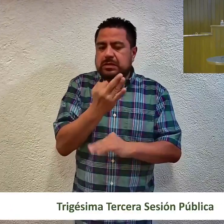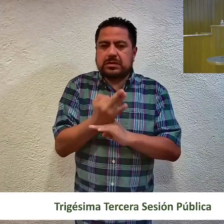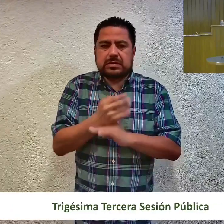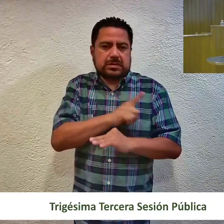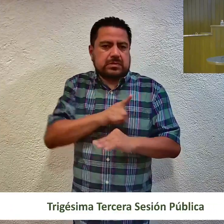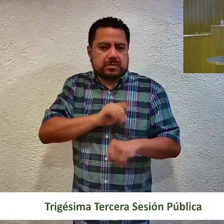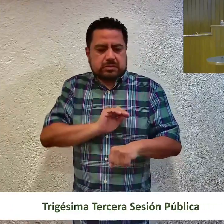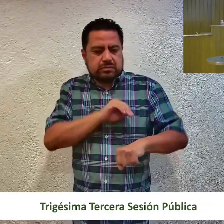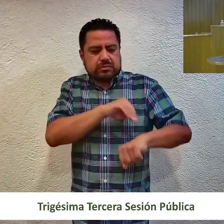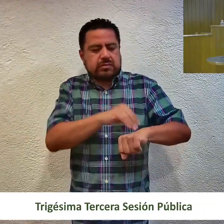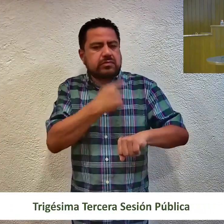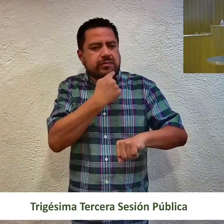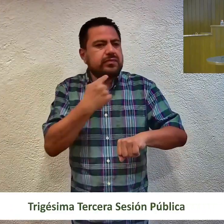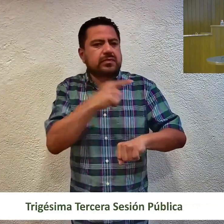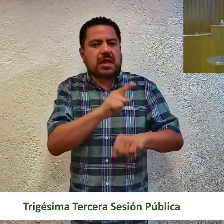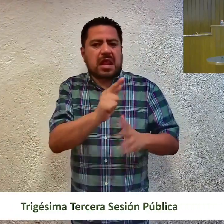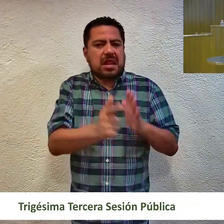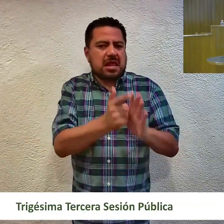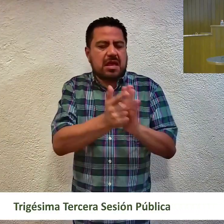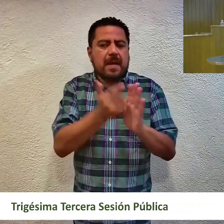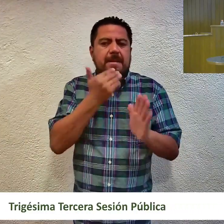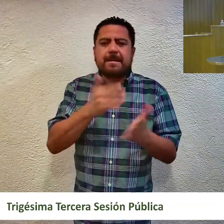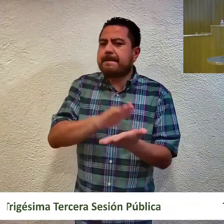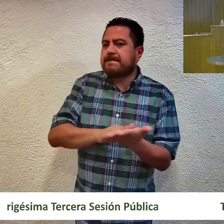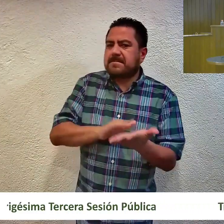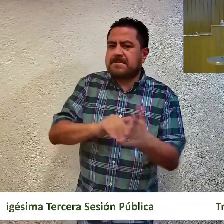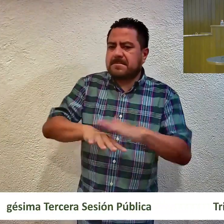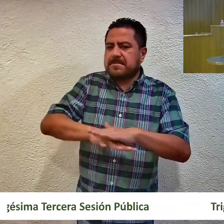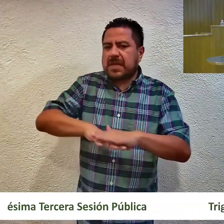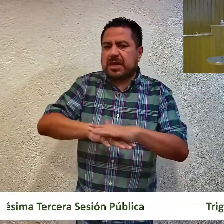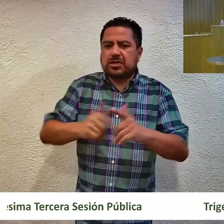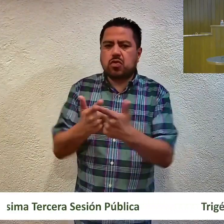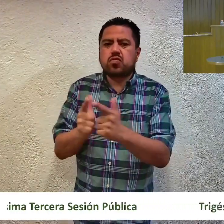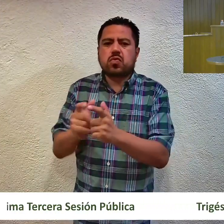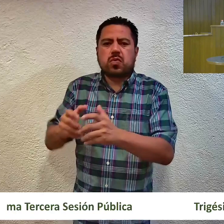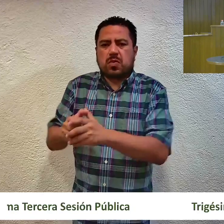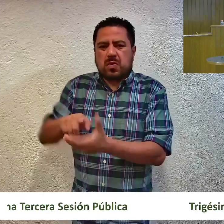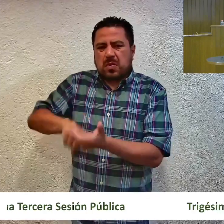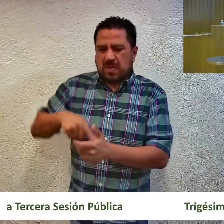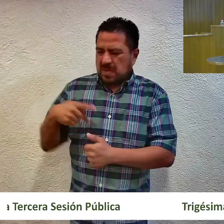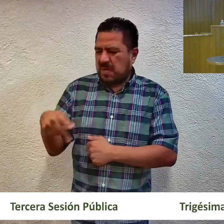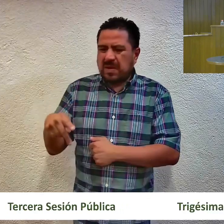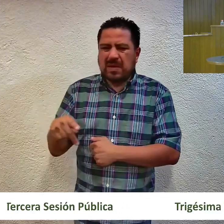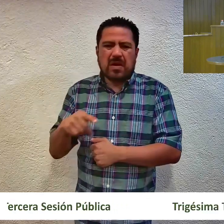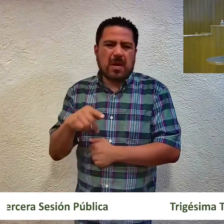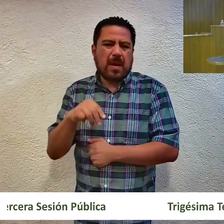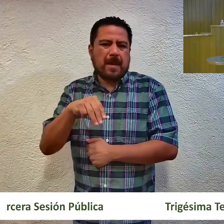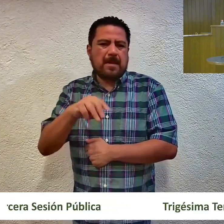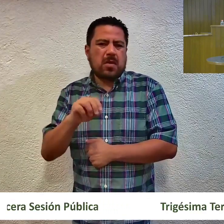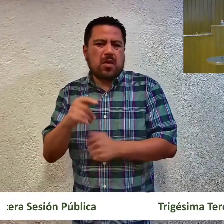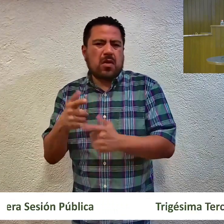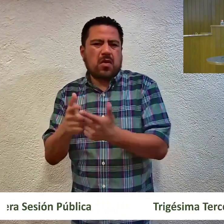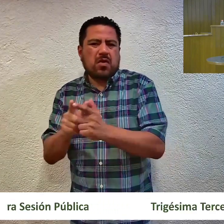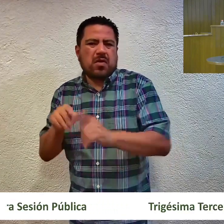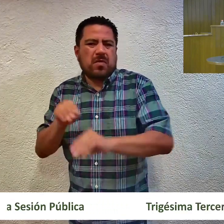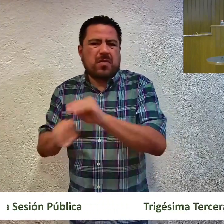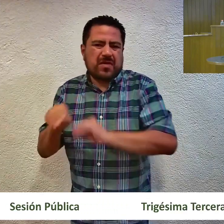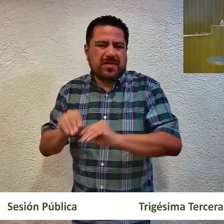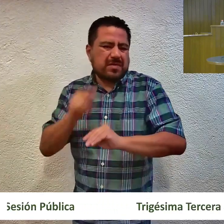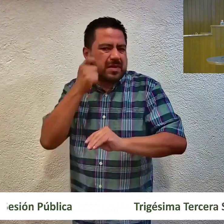la procedencia constitucional y legal de los documentos básicos del Partido Político Local, denominado Movimiento Laborista Guerrero,